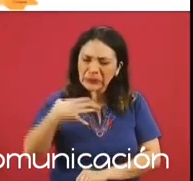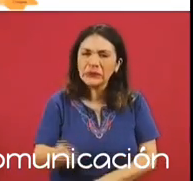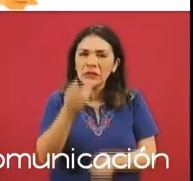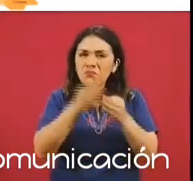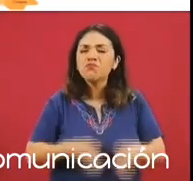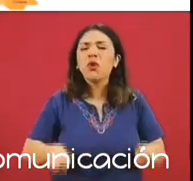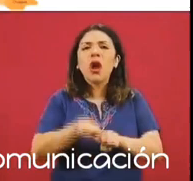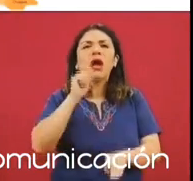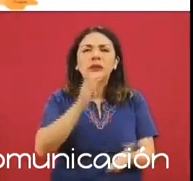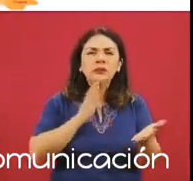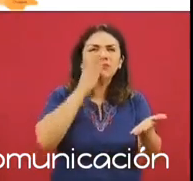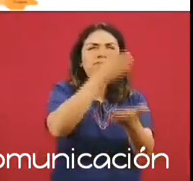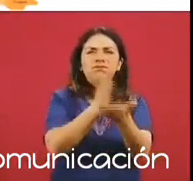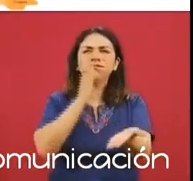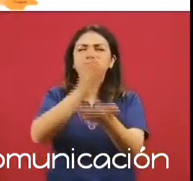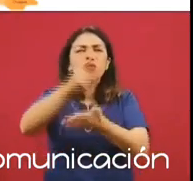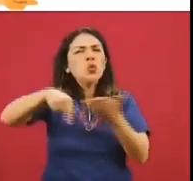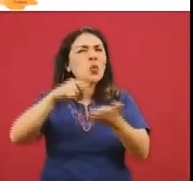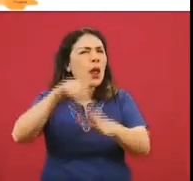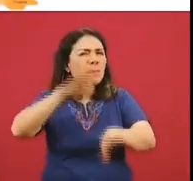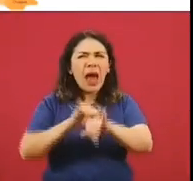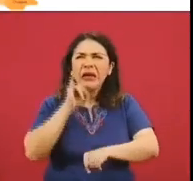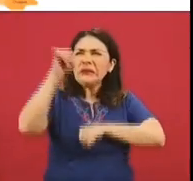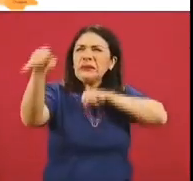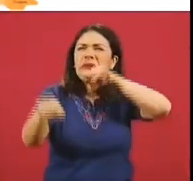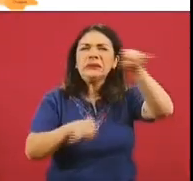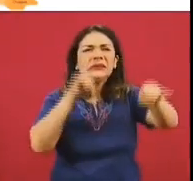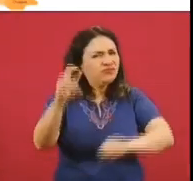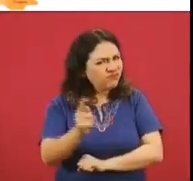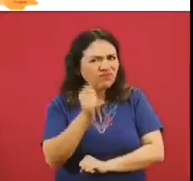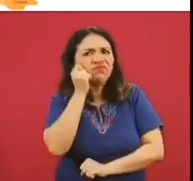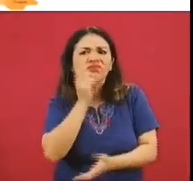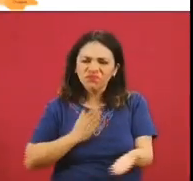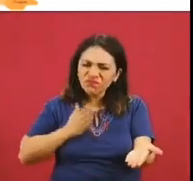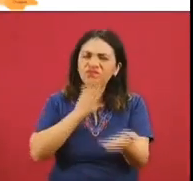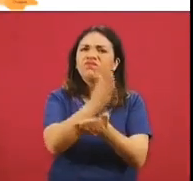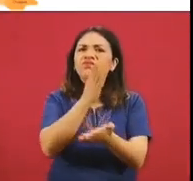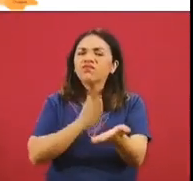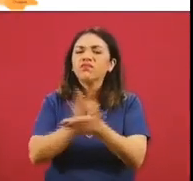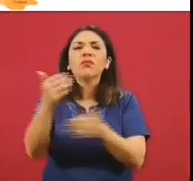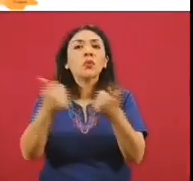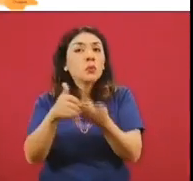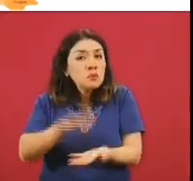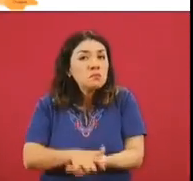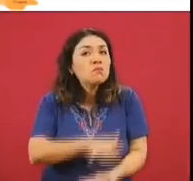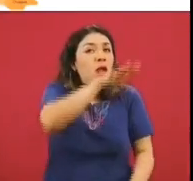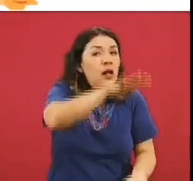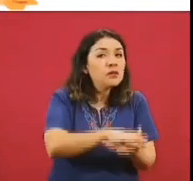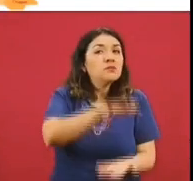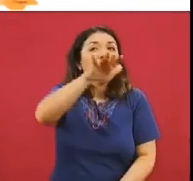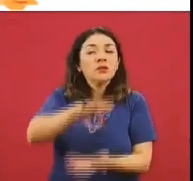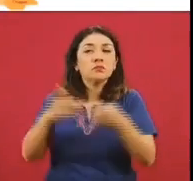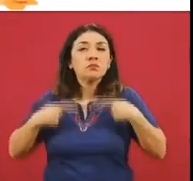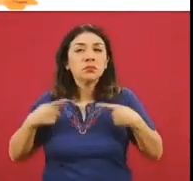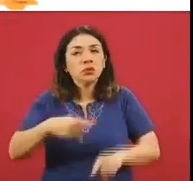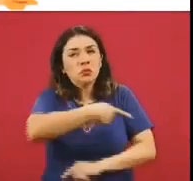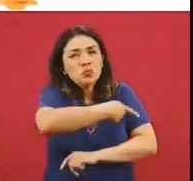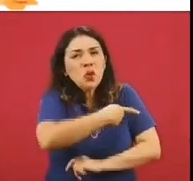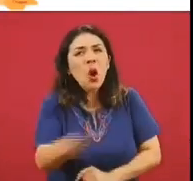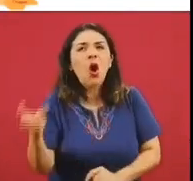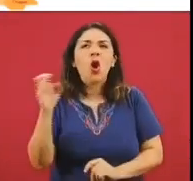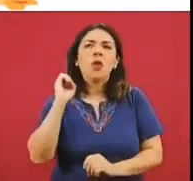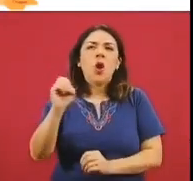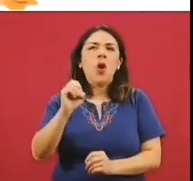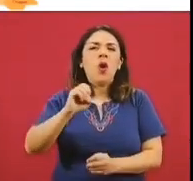a los lugares más rezagados, a las zonas del país con alto índice de marginación, con